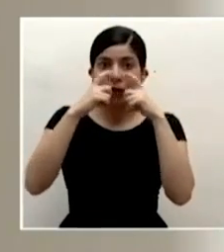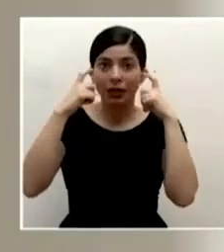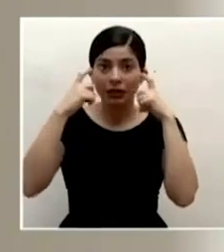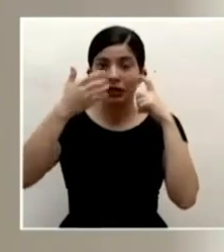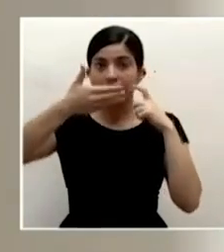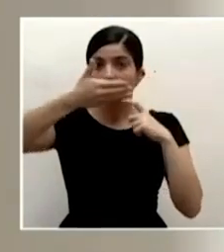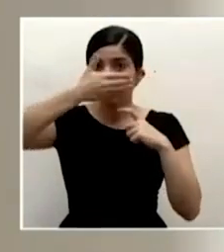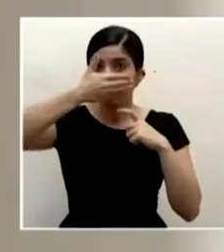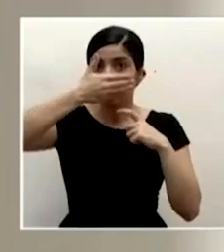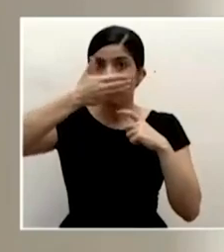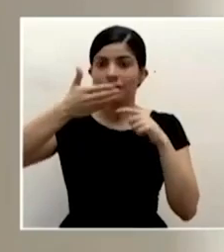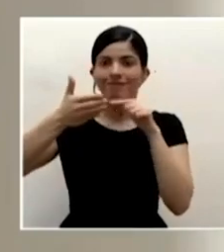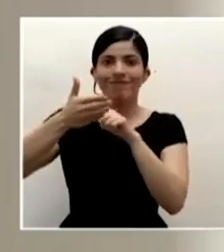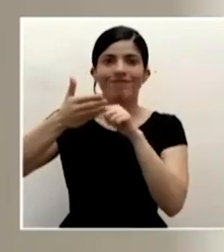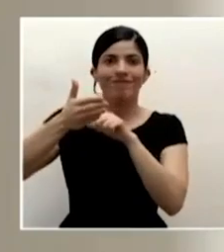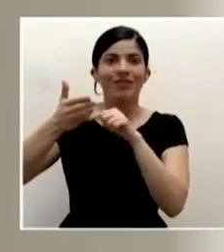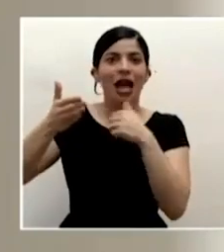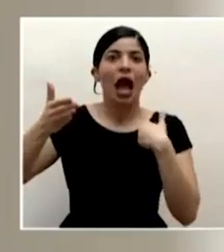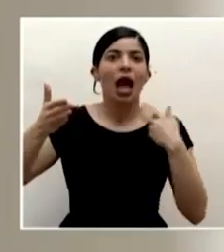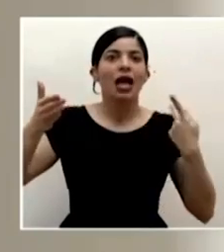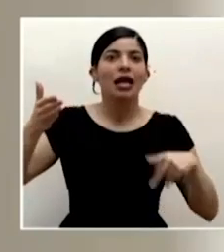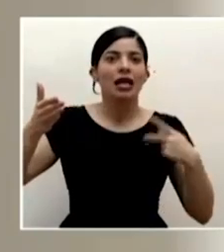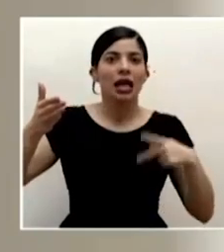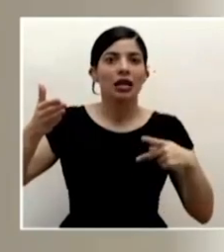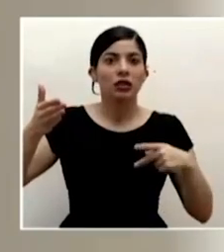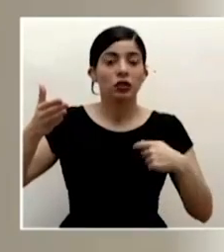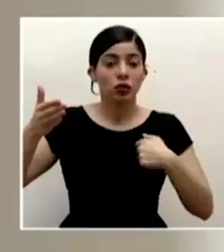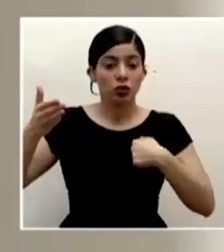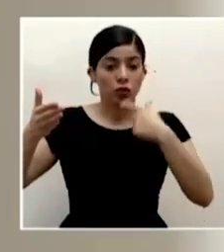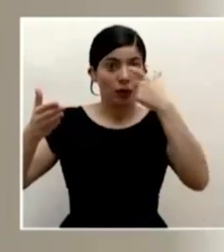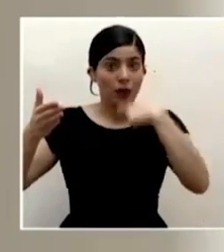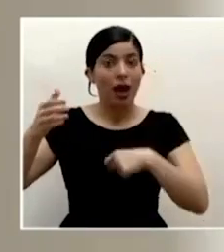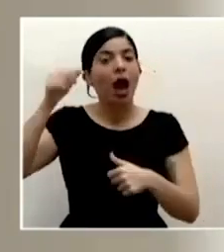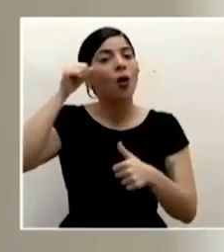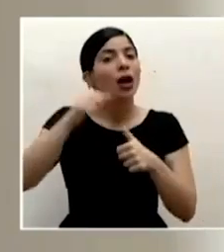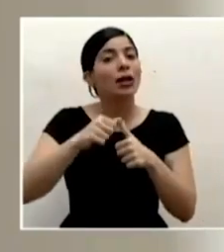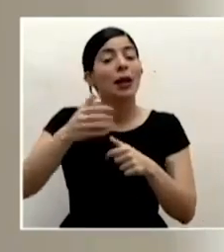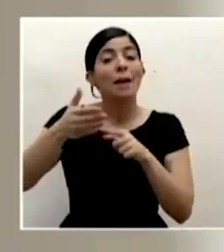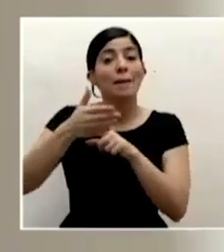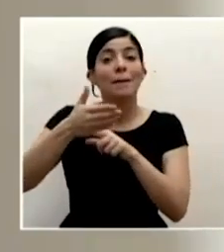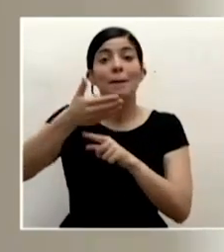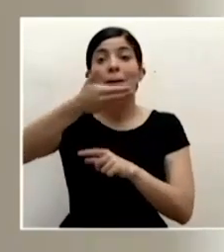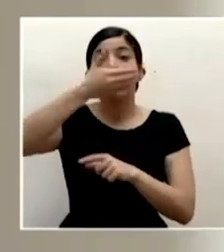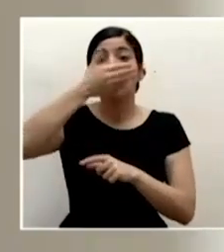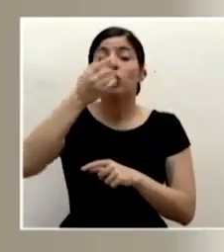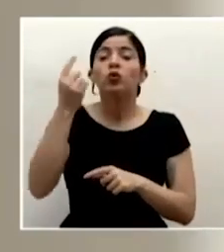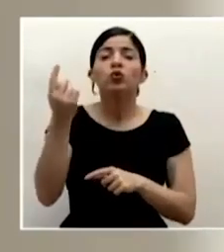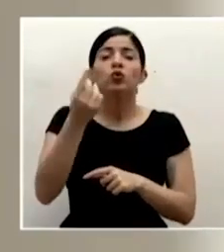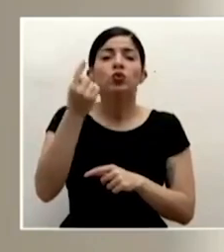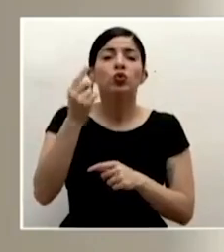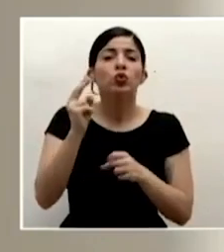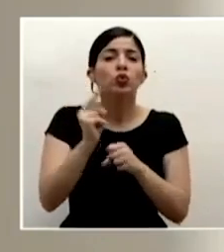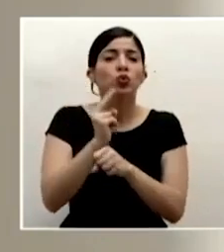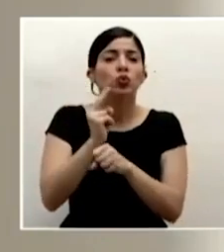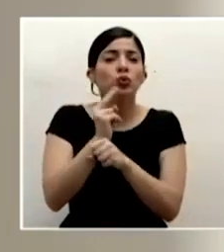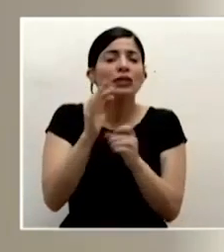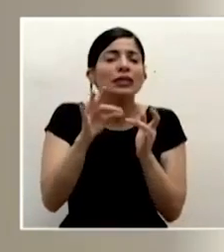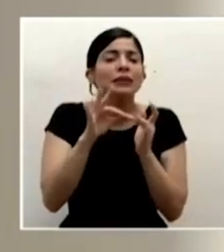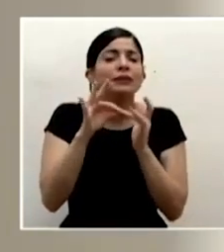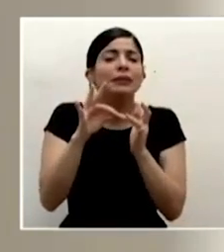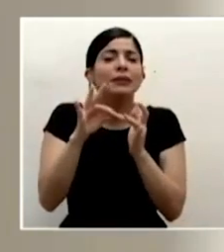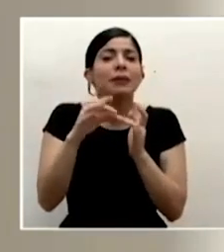pues obviamente haya algún riesgo de que esa persona, recordemos que la mascarilla la vamos a usar especialmente para,